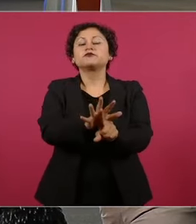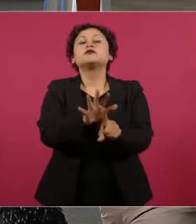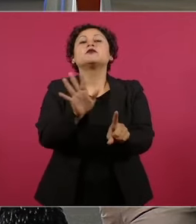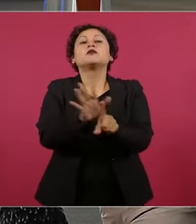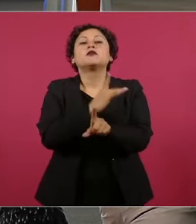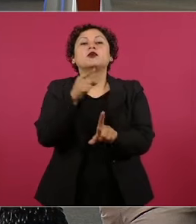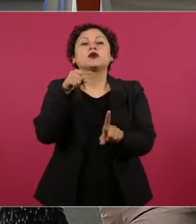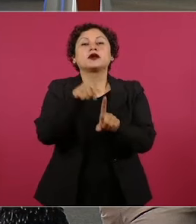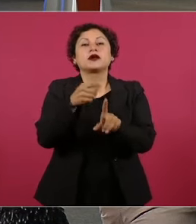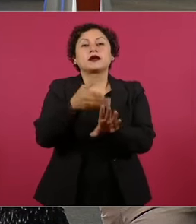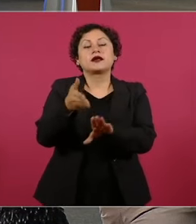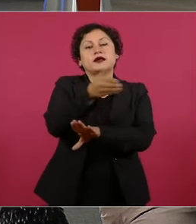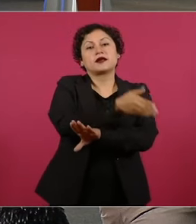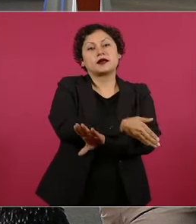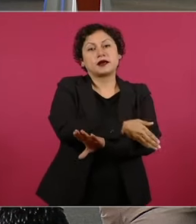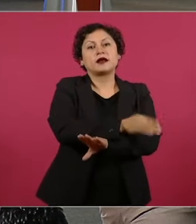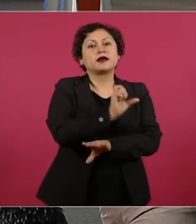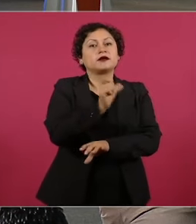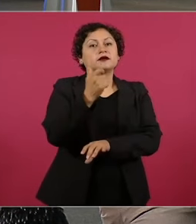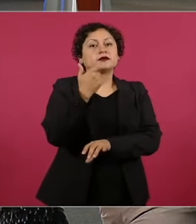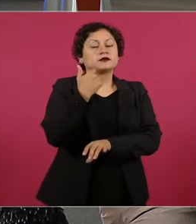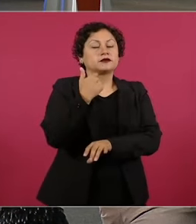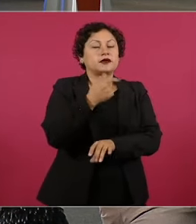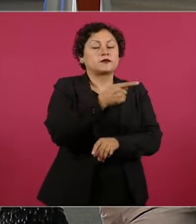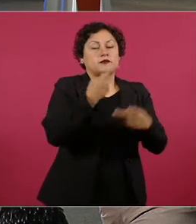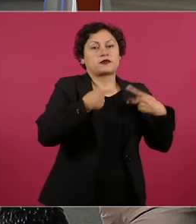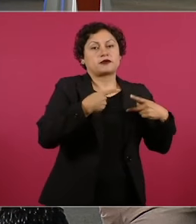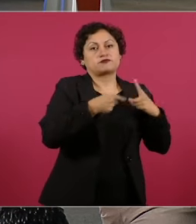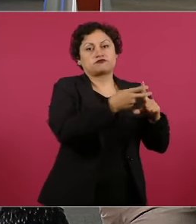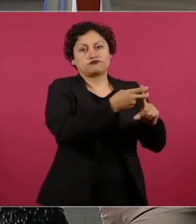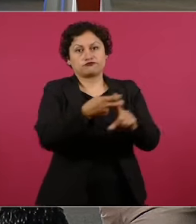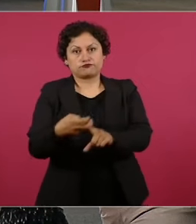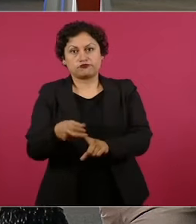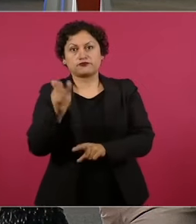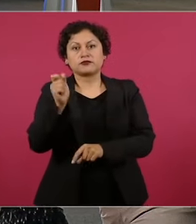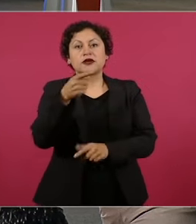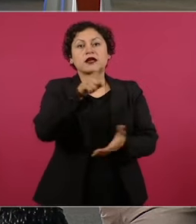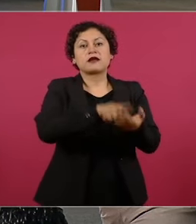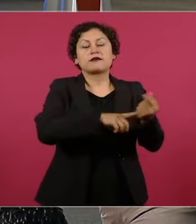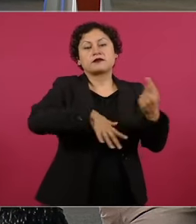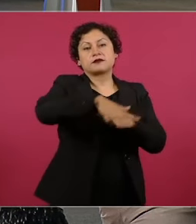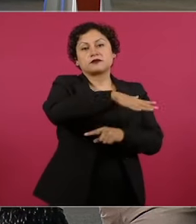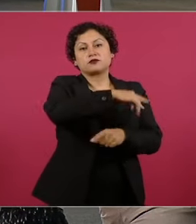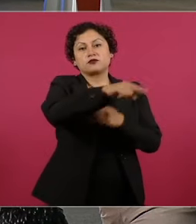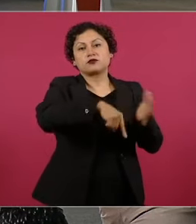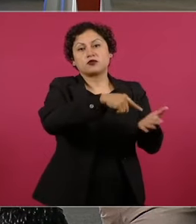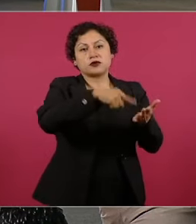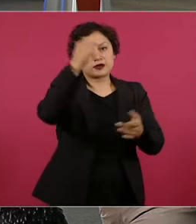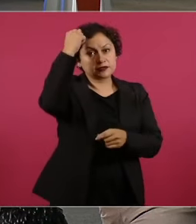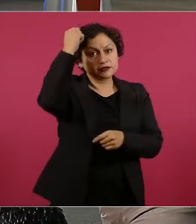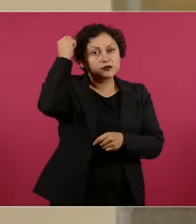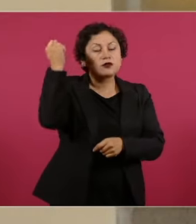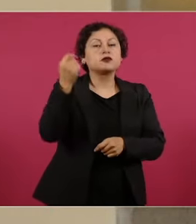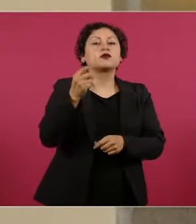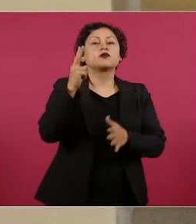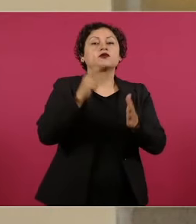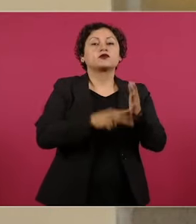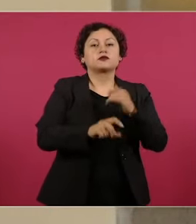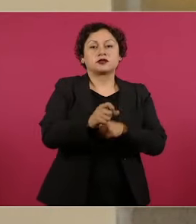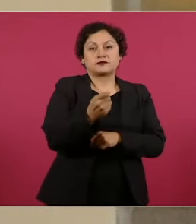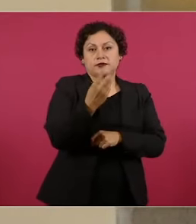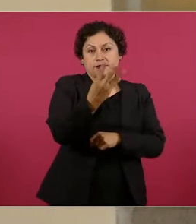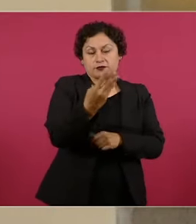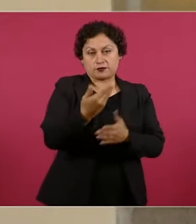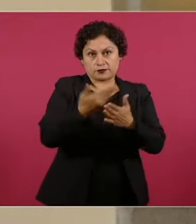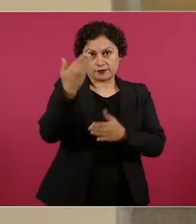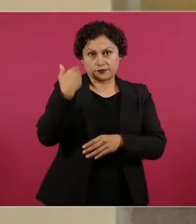encargado del rastro municipal de Texcoco en mayo del 24. De acuerdo con las investigaciones,